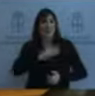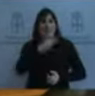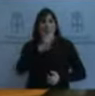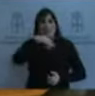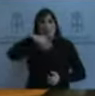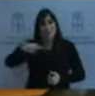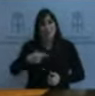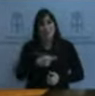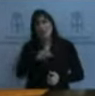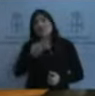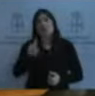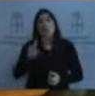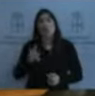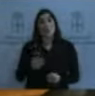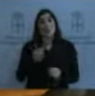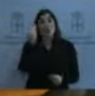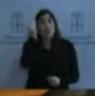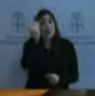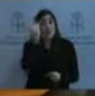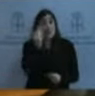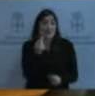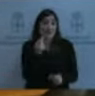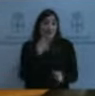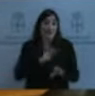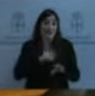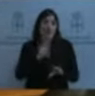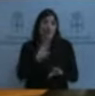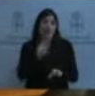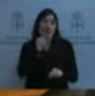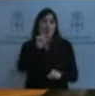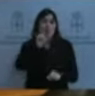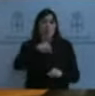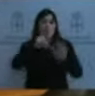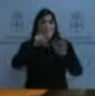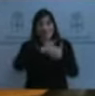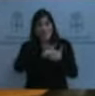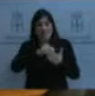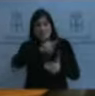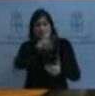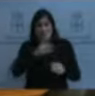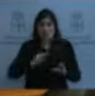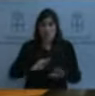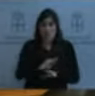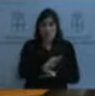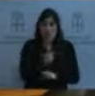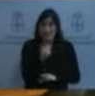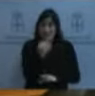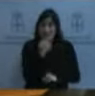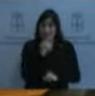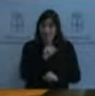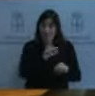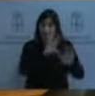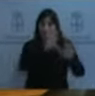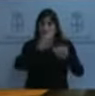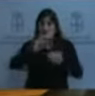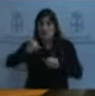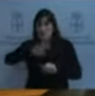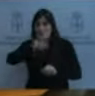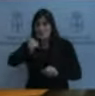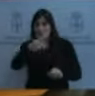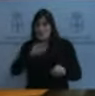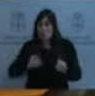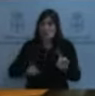desembolso de 1,6 millones. De esa cantidad, 900.000 euros se destinarán a actuaciones de renovación de la red